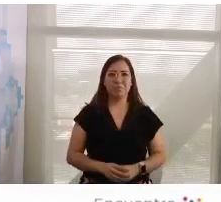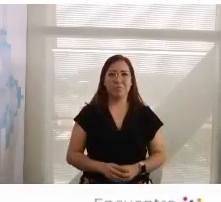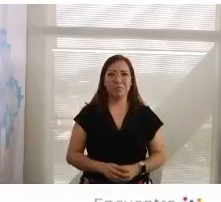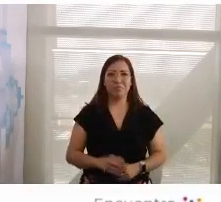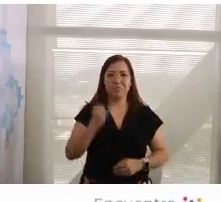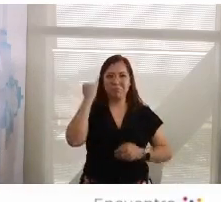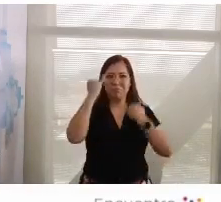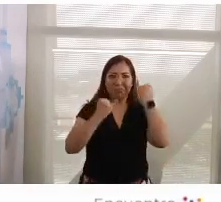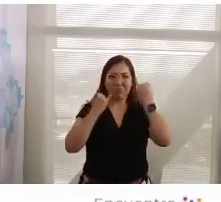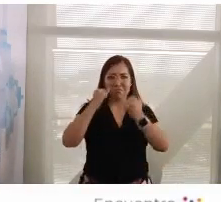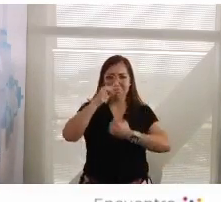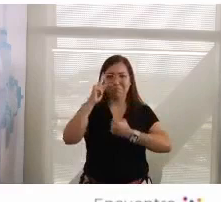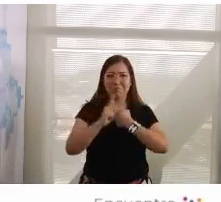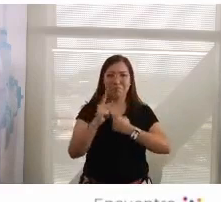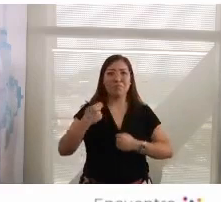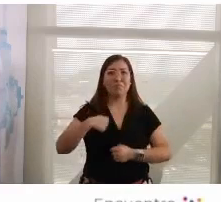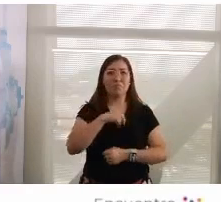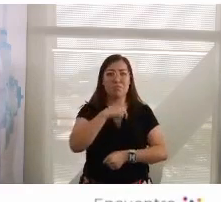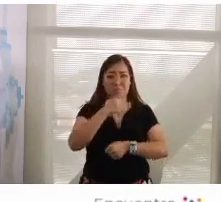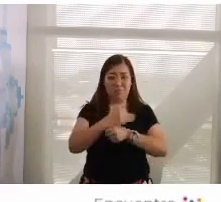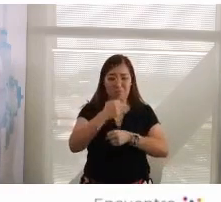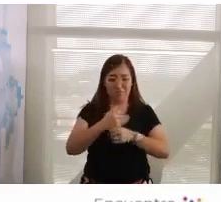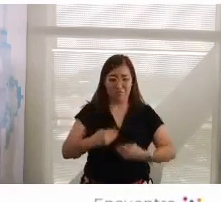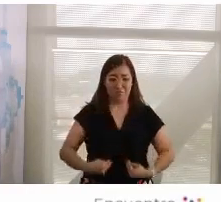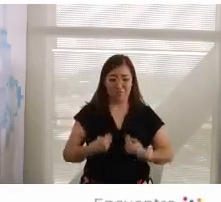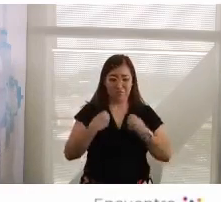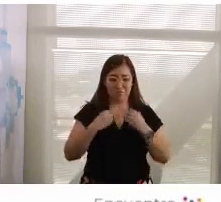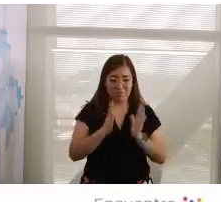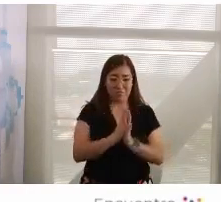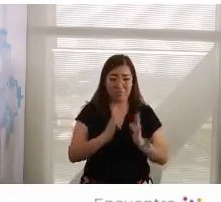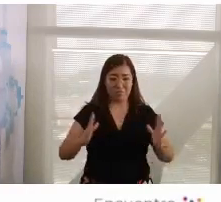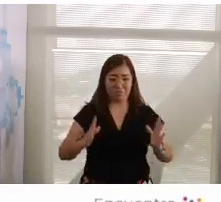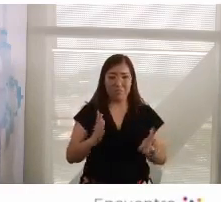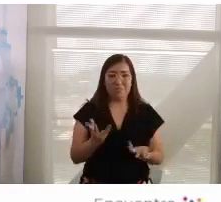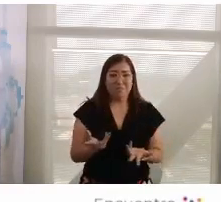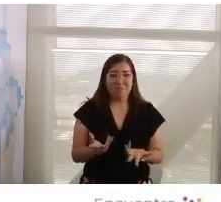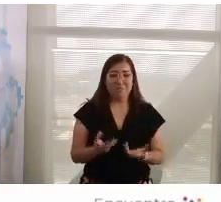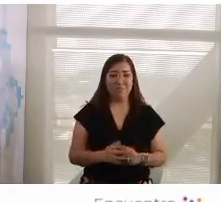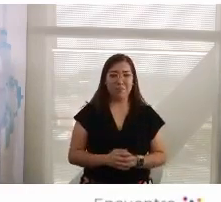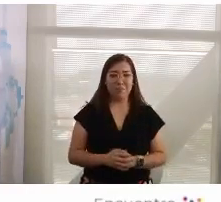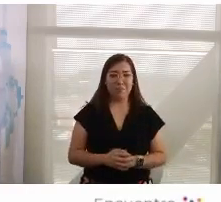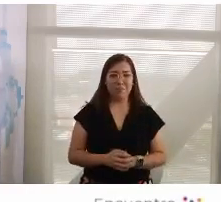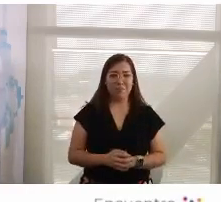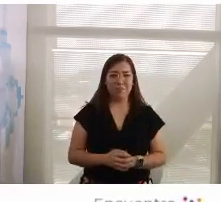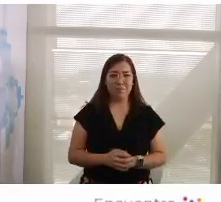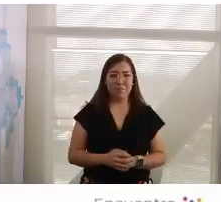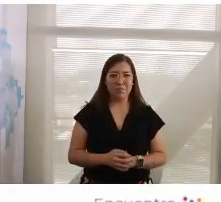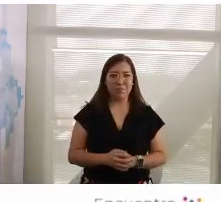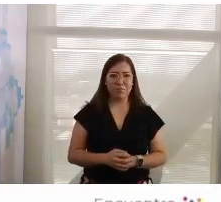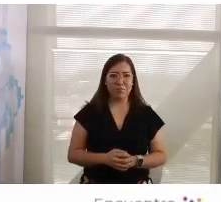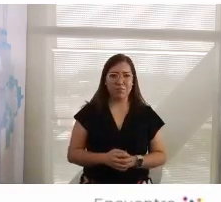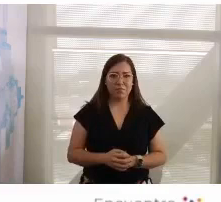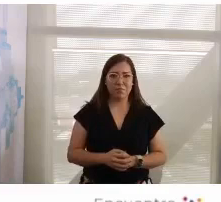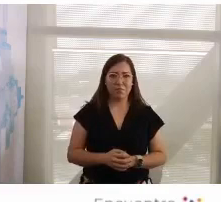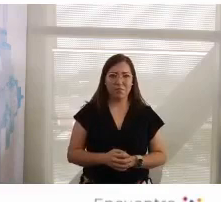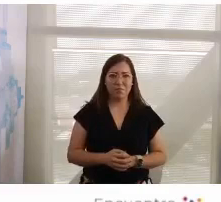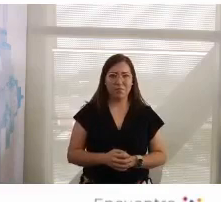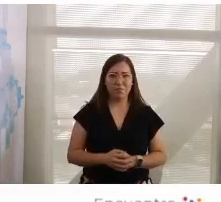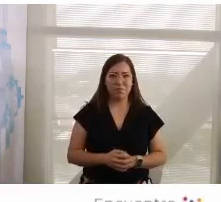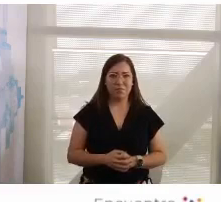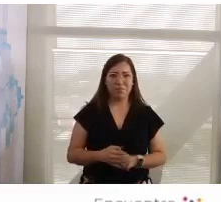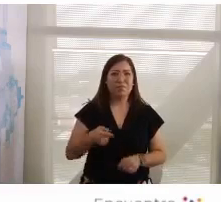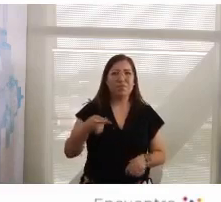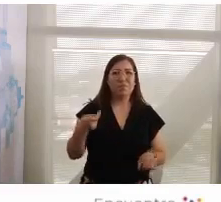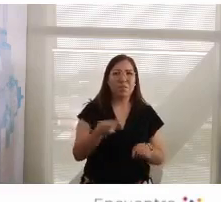Nosotros vivimos una reacción tardía de los sectores